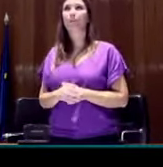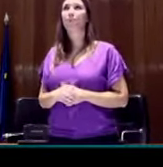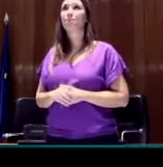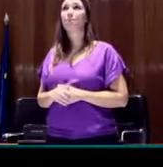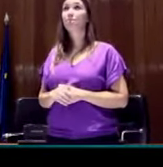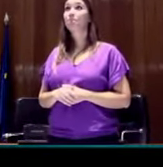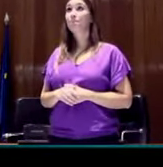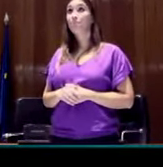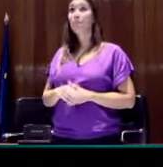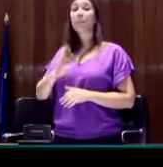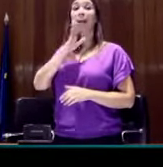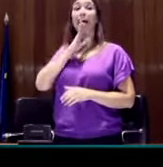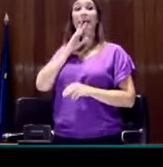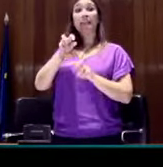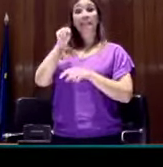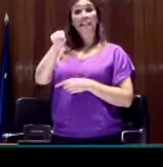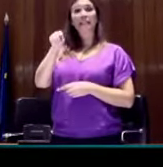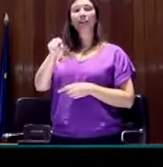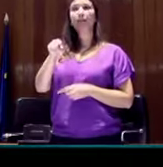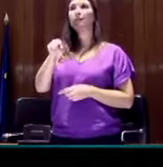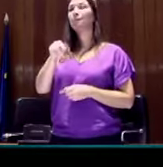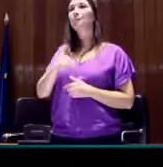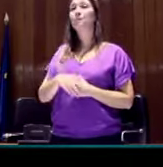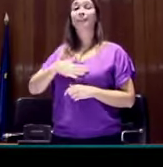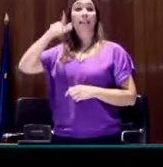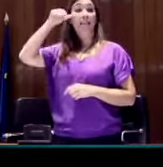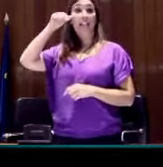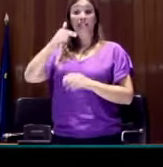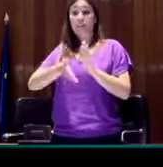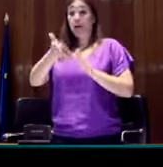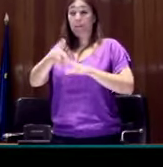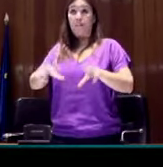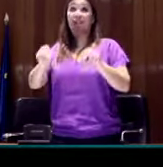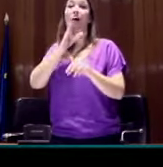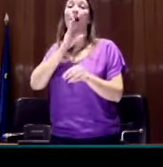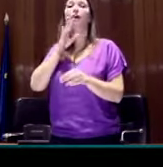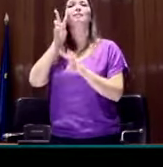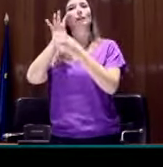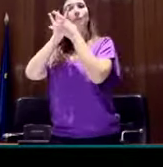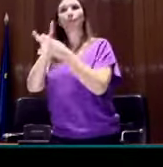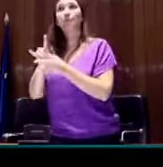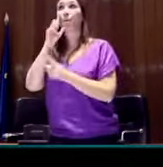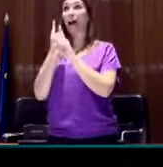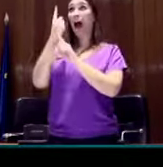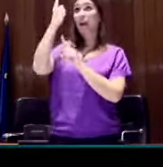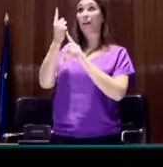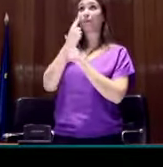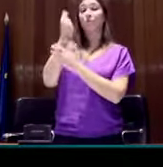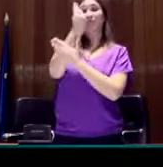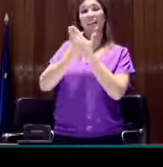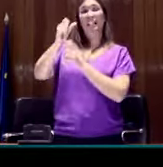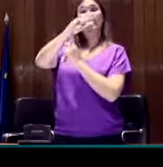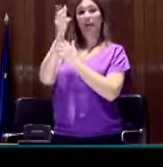Este punto es el que nos ha dado lugar a la tesis que estamos terminando, como ya he dicho. En la parte superior he hecho un esquema